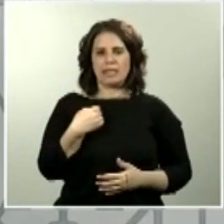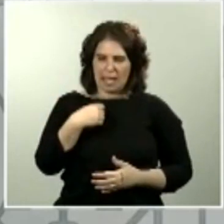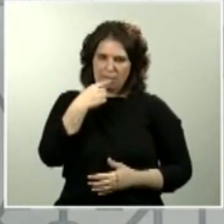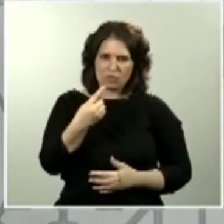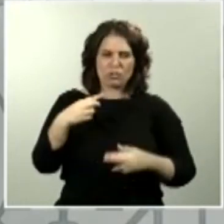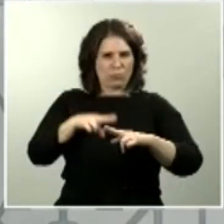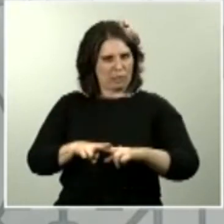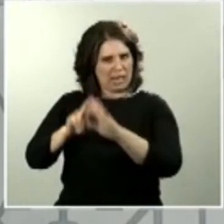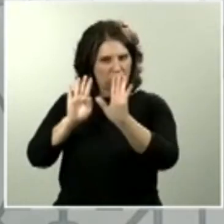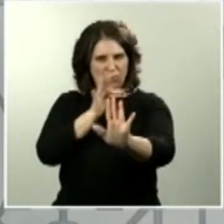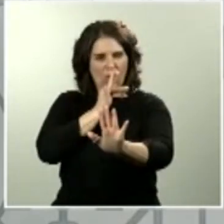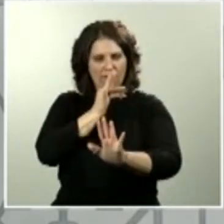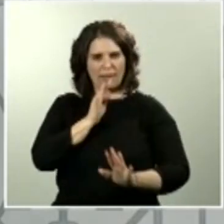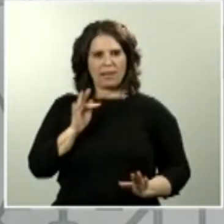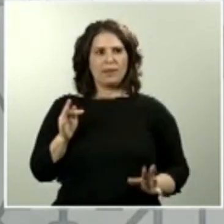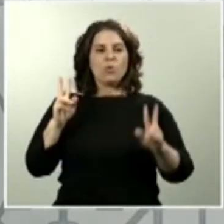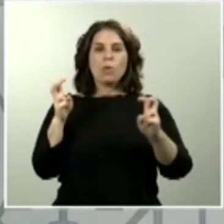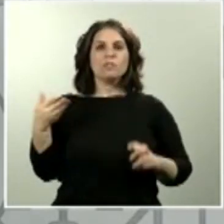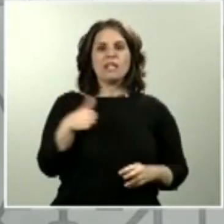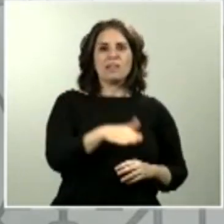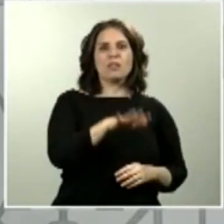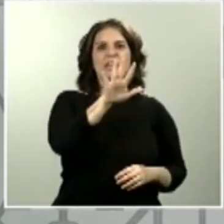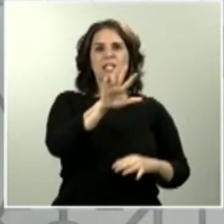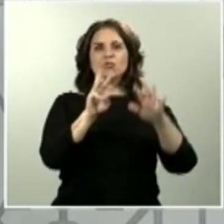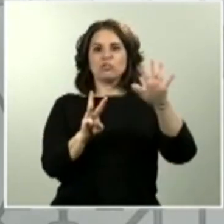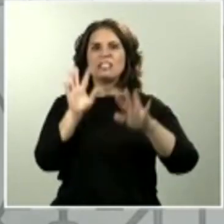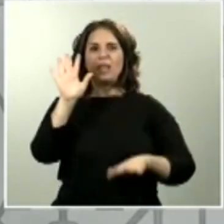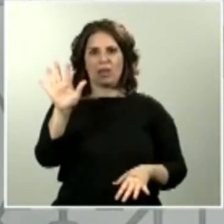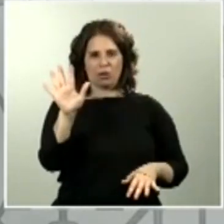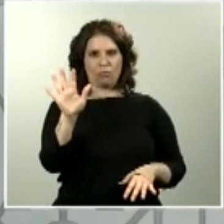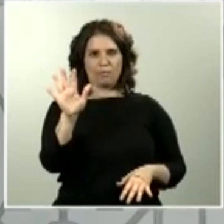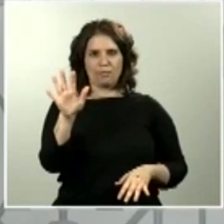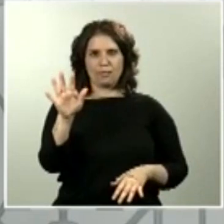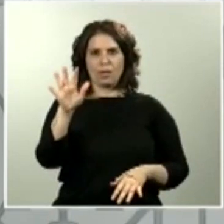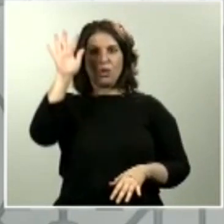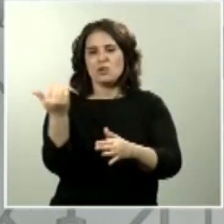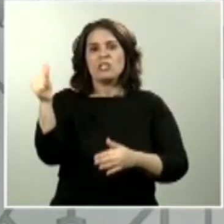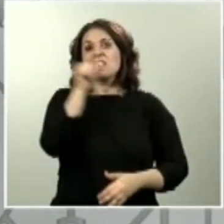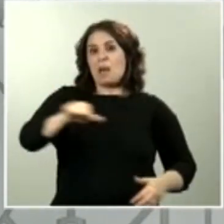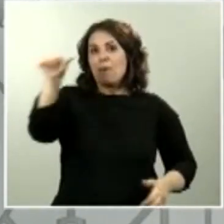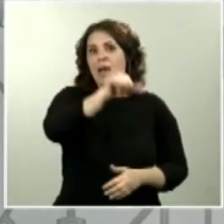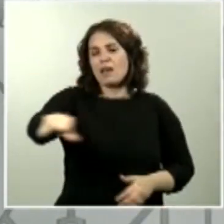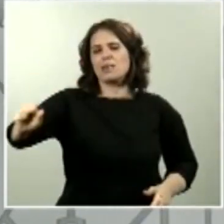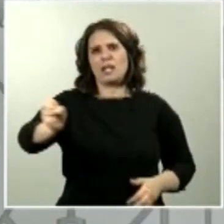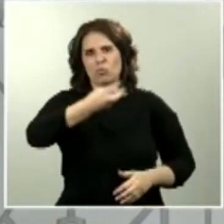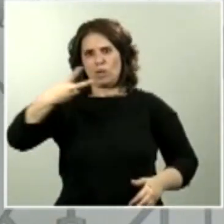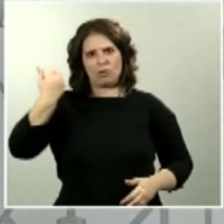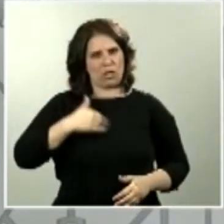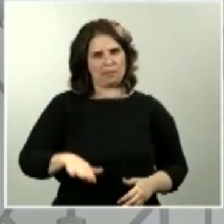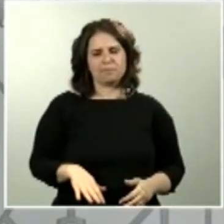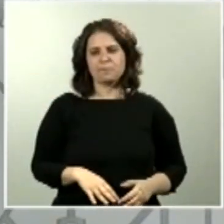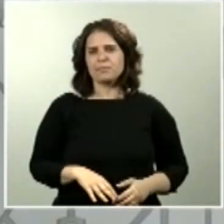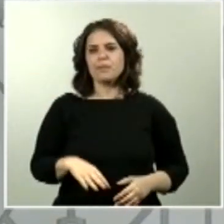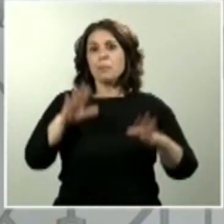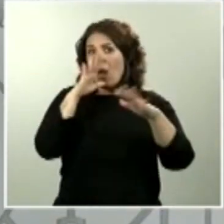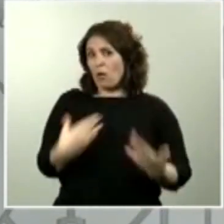En nuevos fallecidos sería de 585 nuevos fallecidos, para un total de 19.478. Pero sí que es cierto que ahora mismo hacer